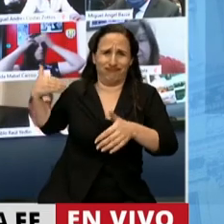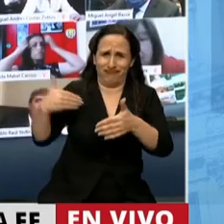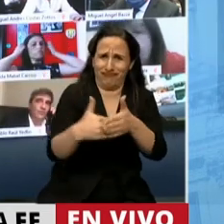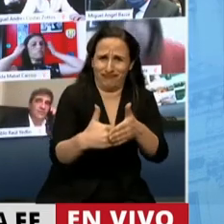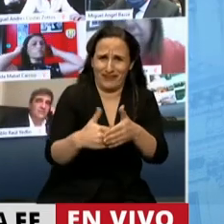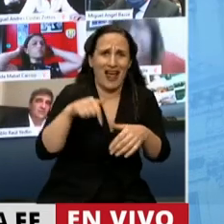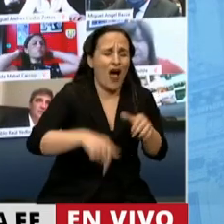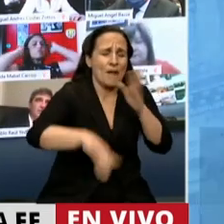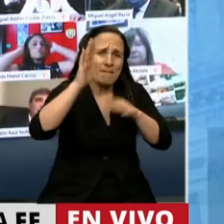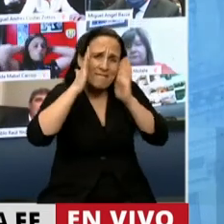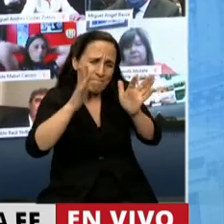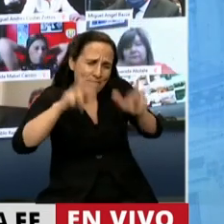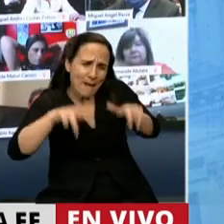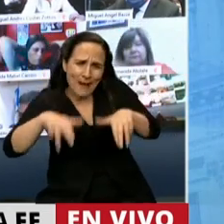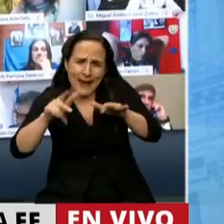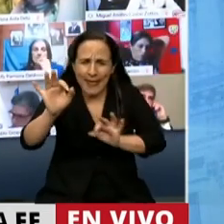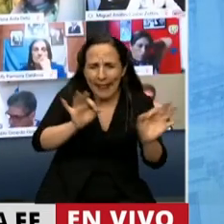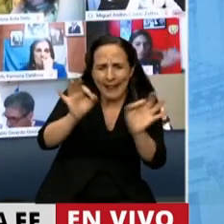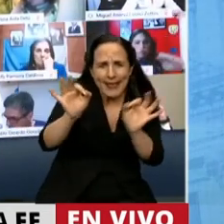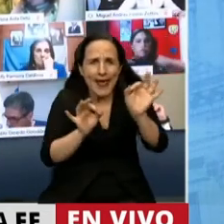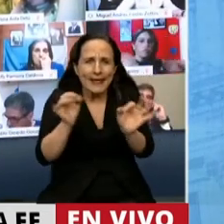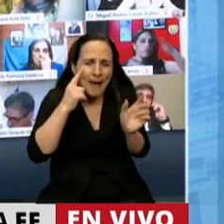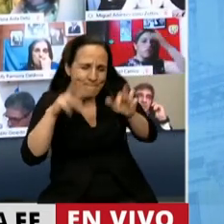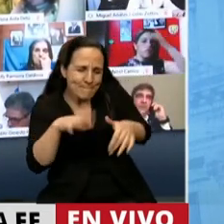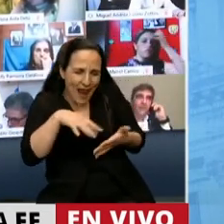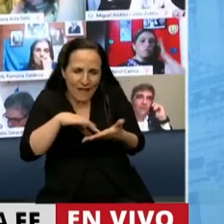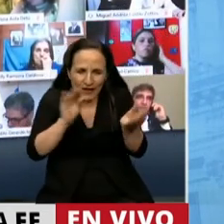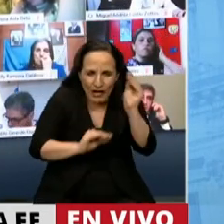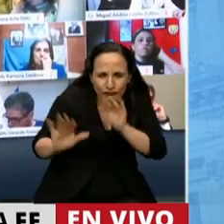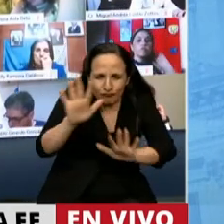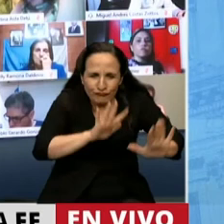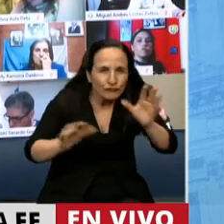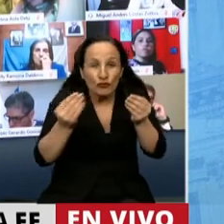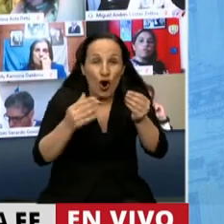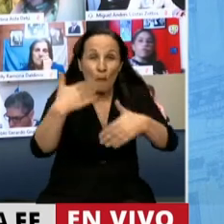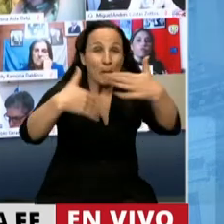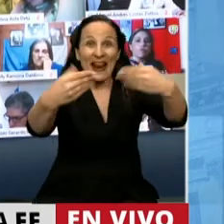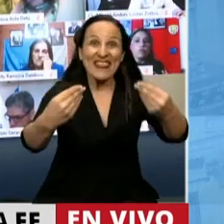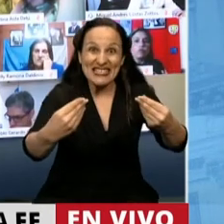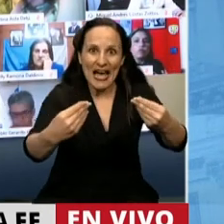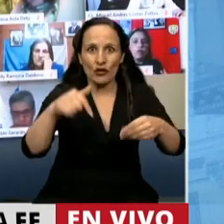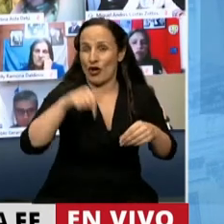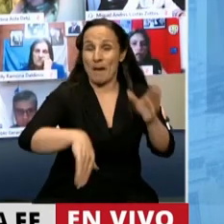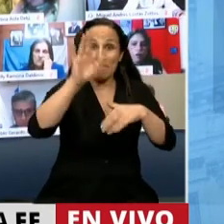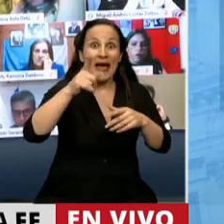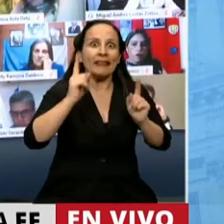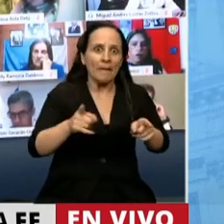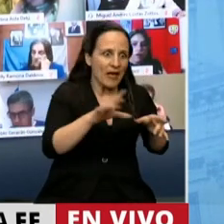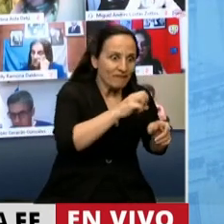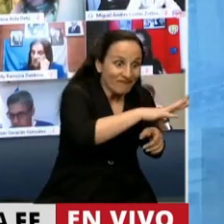Es hora de planes estratégicos, es hora de planificación, es hora de desarrollo, es hora de industrializar